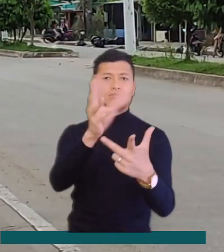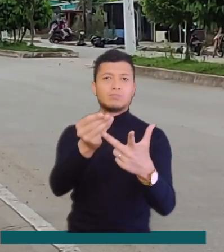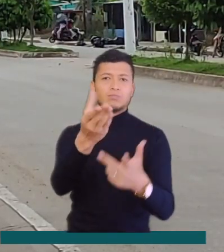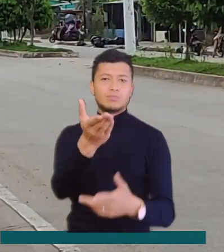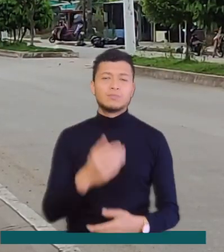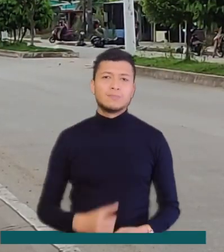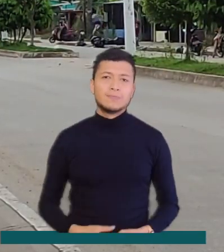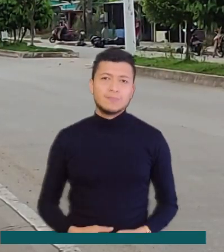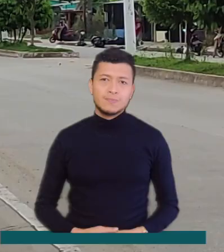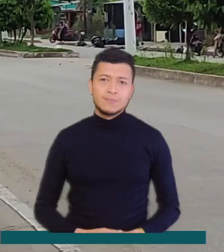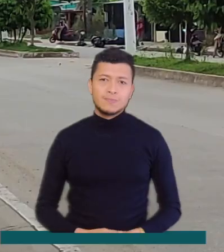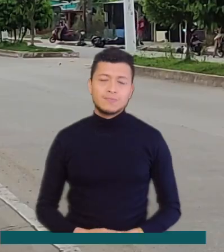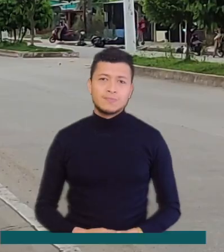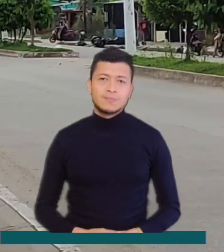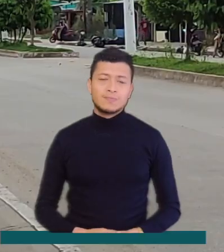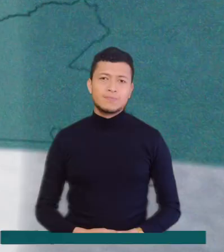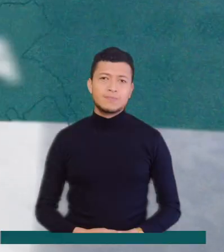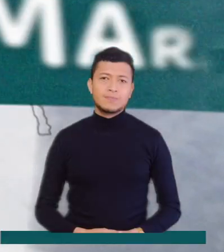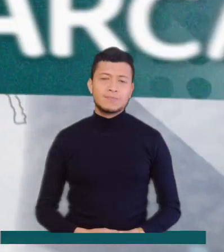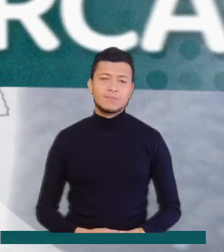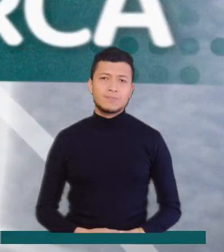Arango, para Enlace 13.